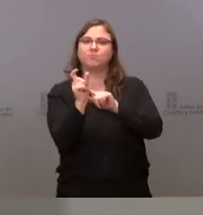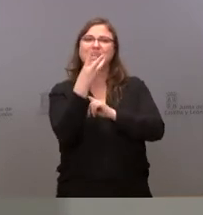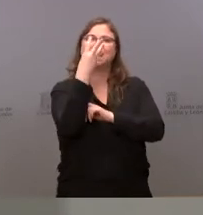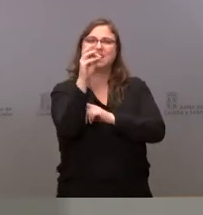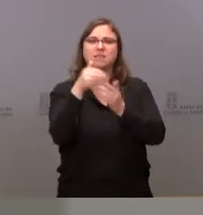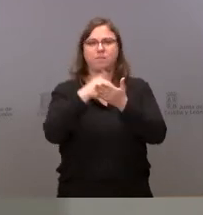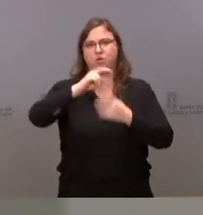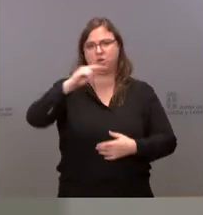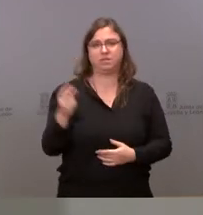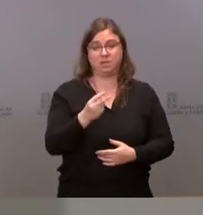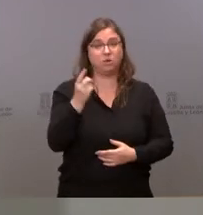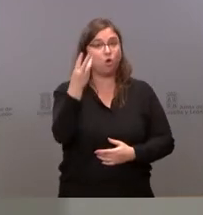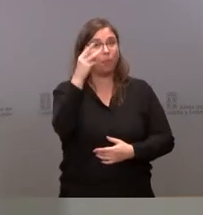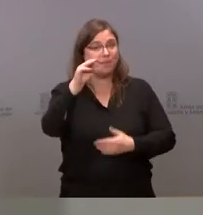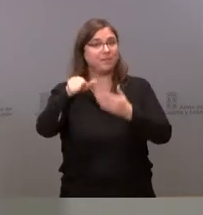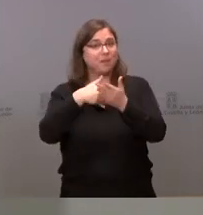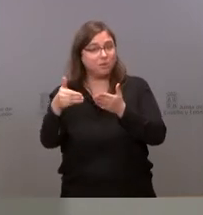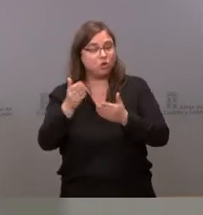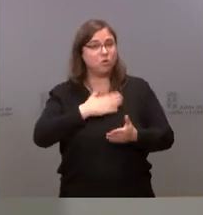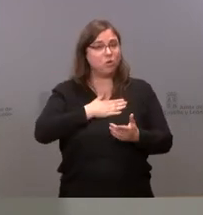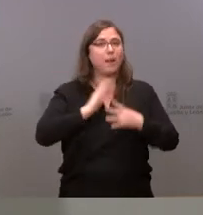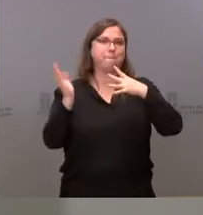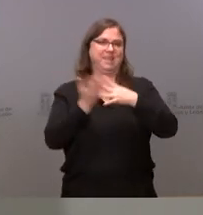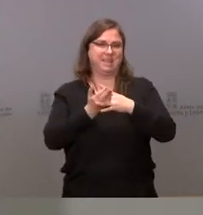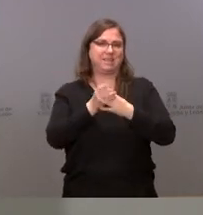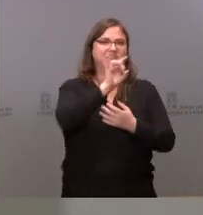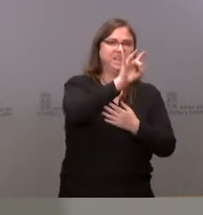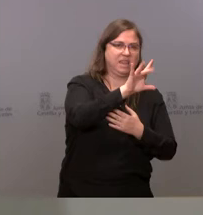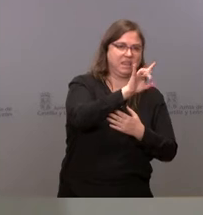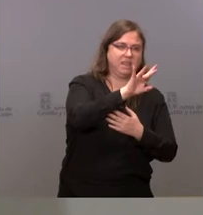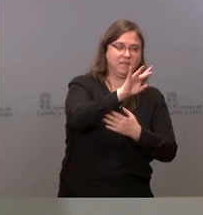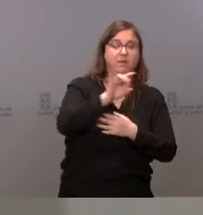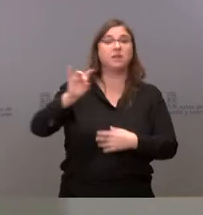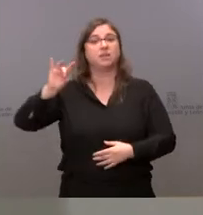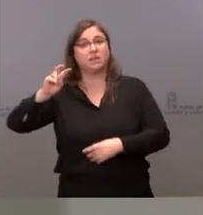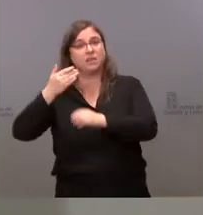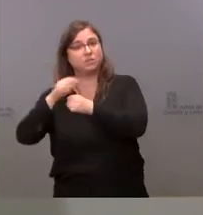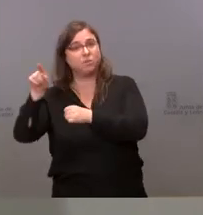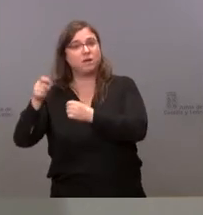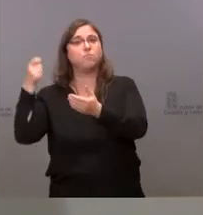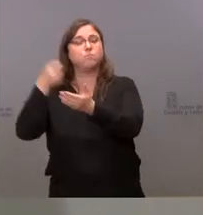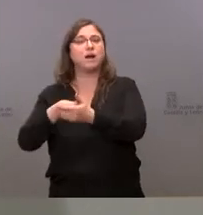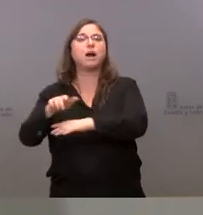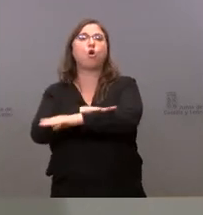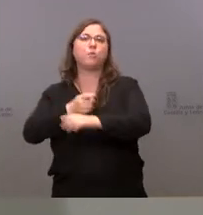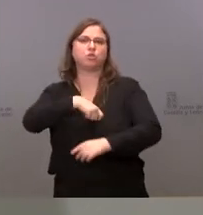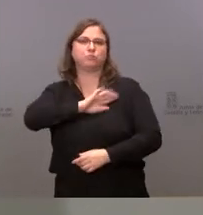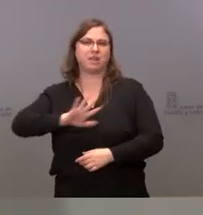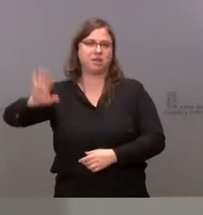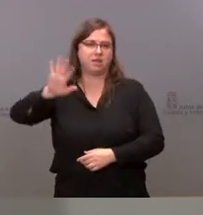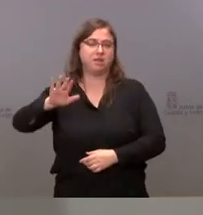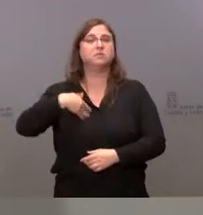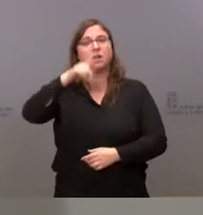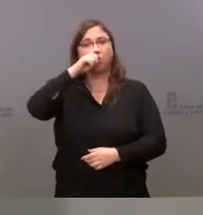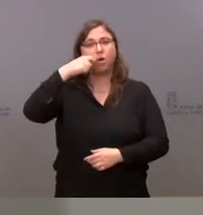millones de euros, la Junta de Castilla León pone la mitad, 15 millones, y los otros 15 millones corresponden al Gobierno de España. Recuerdan ustedes que el